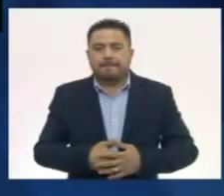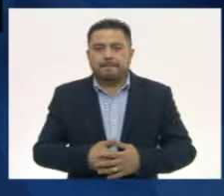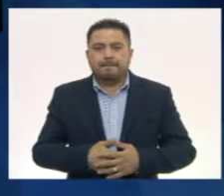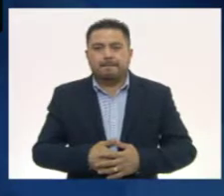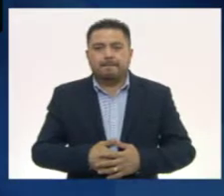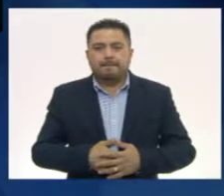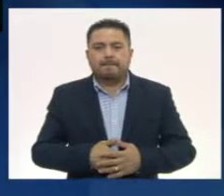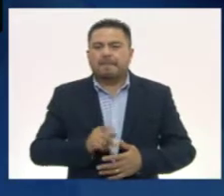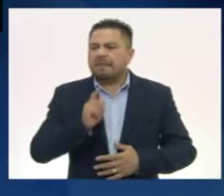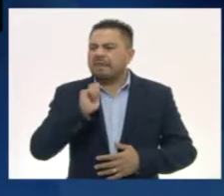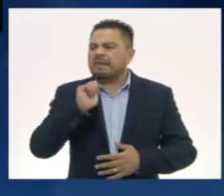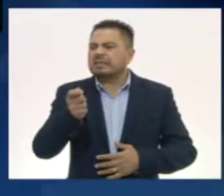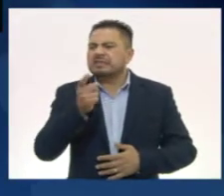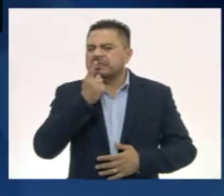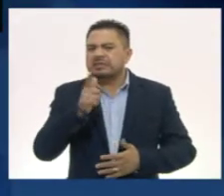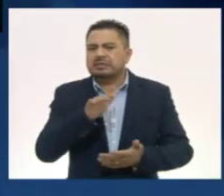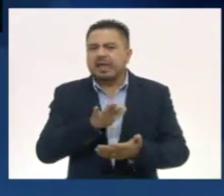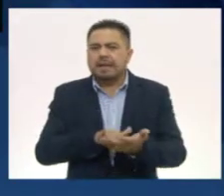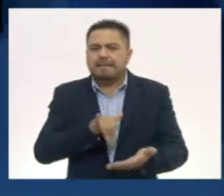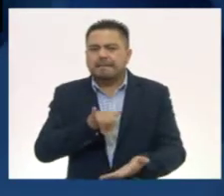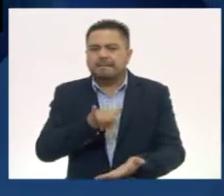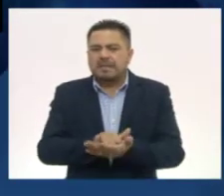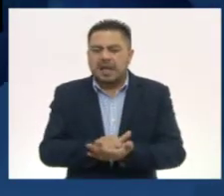¿Qué dicen los mayas?